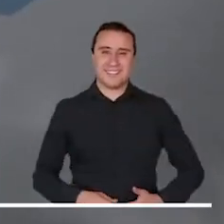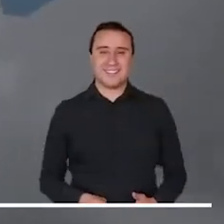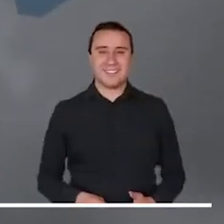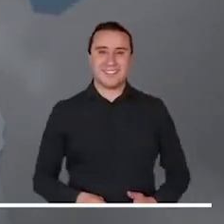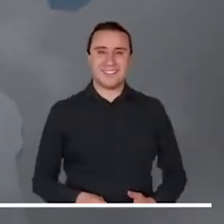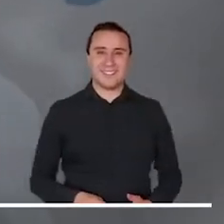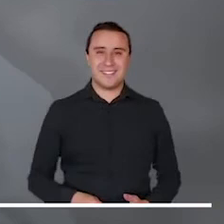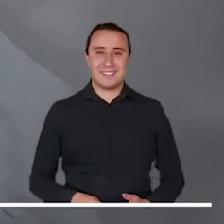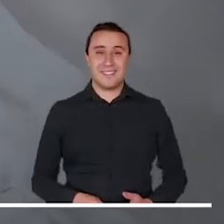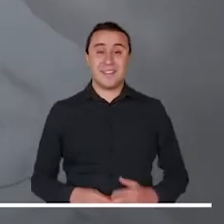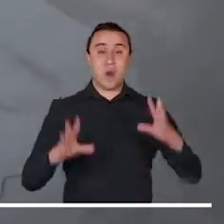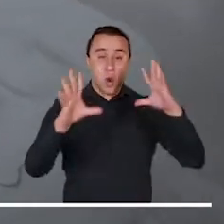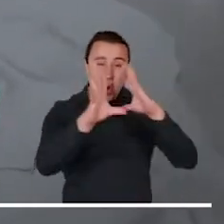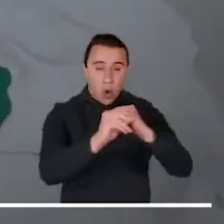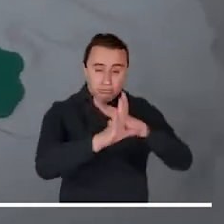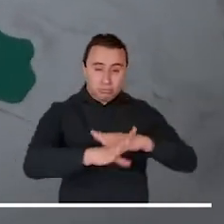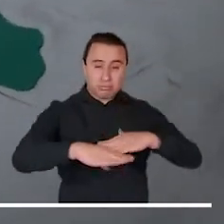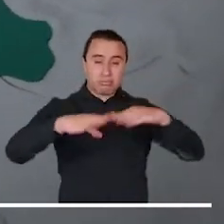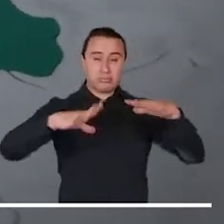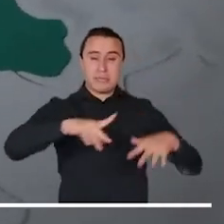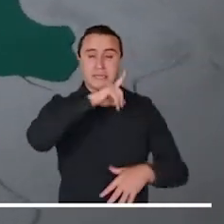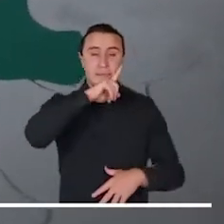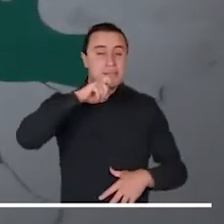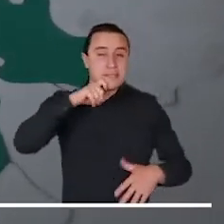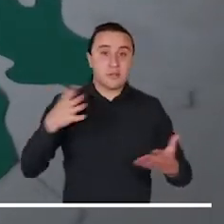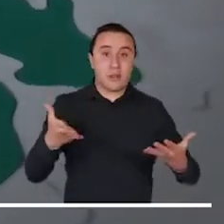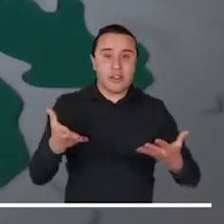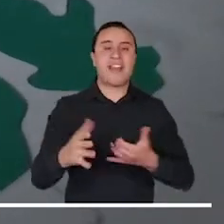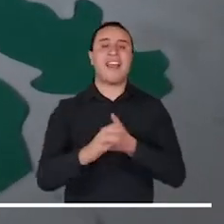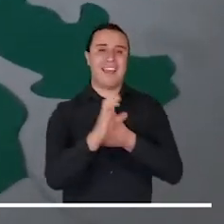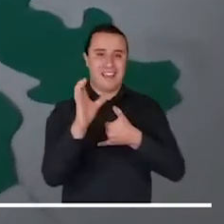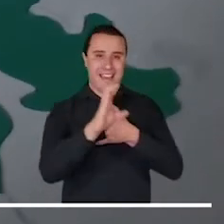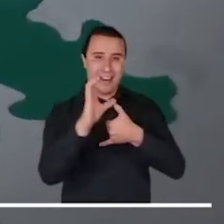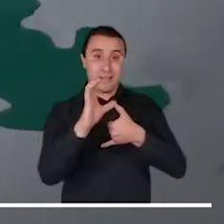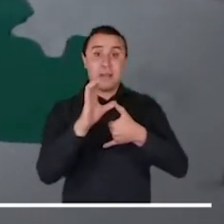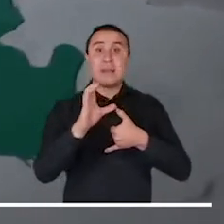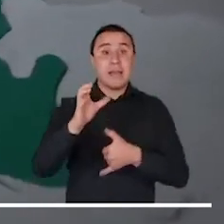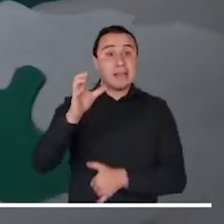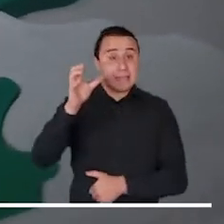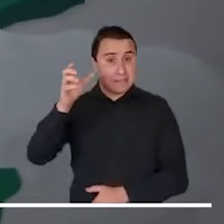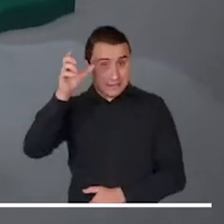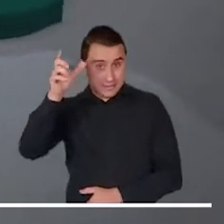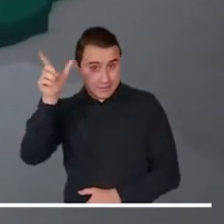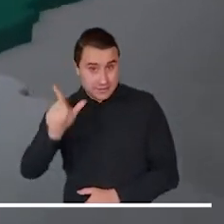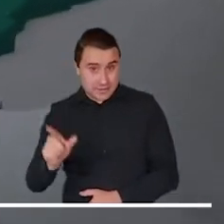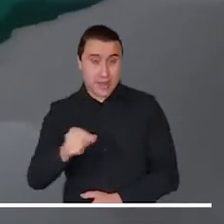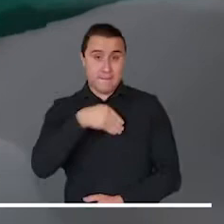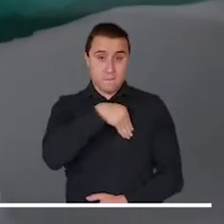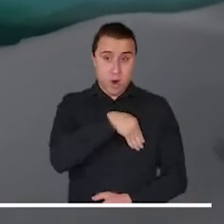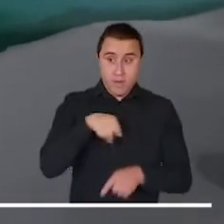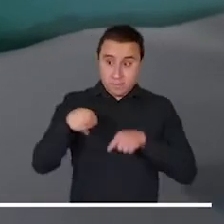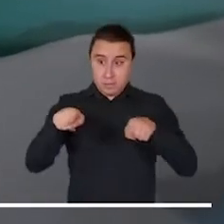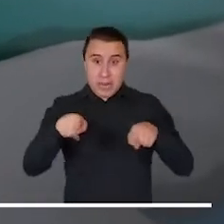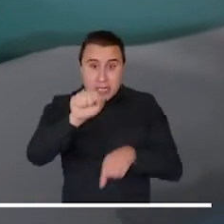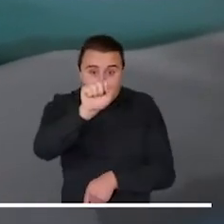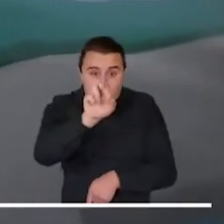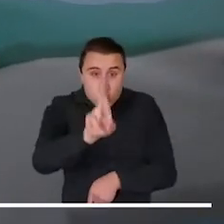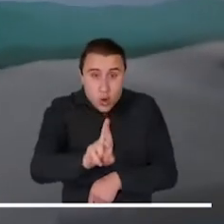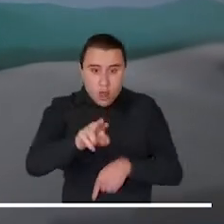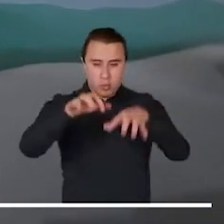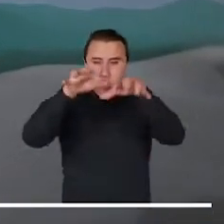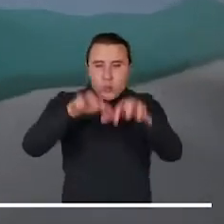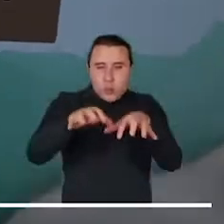Una noche y una madrugada seca se advierten en el Caribe durante la jornada. Sin embargo, en el sur de Cesar y Bolívar se pueden presentar lluvias